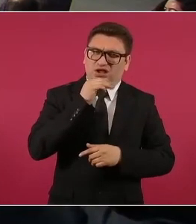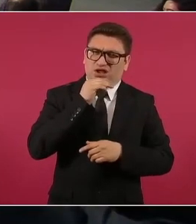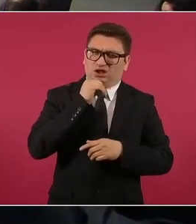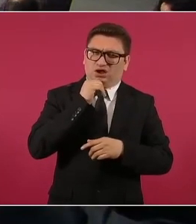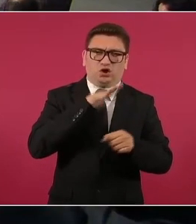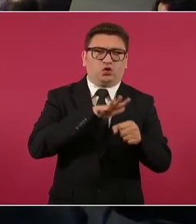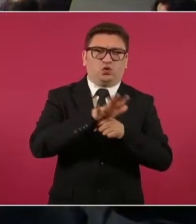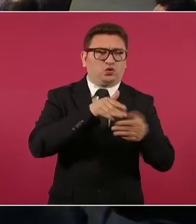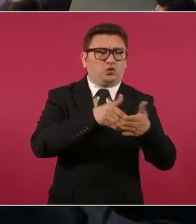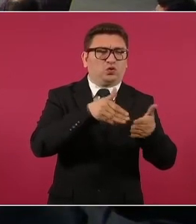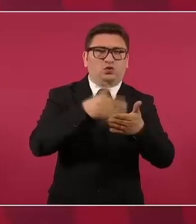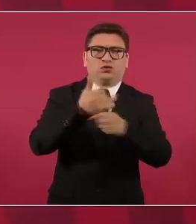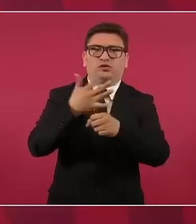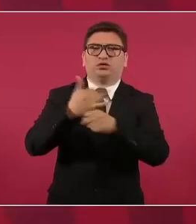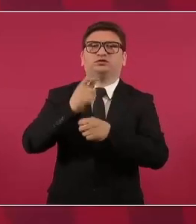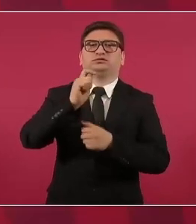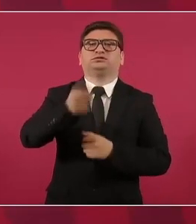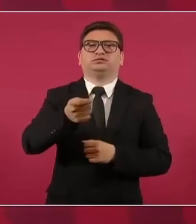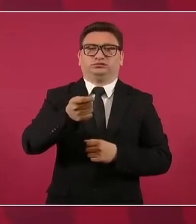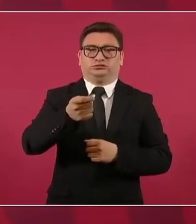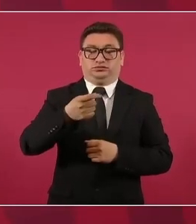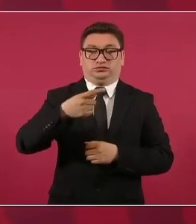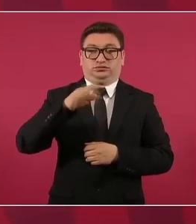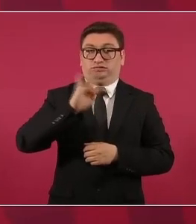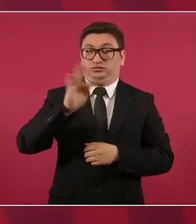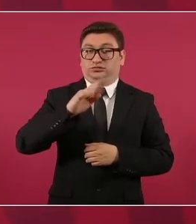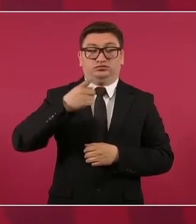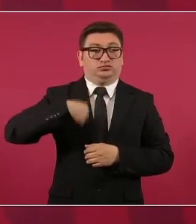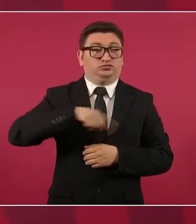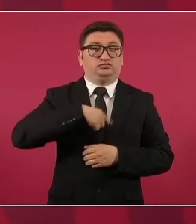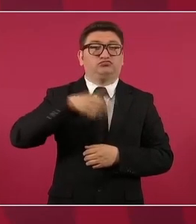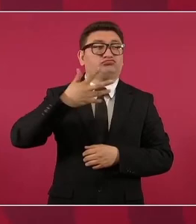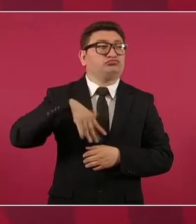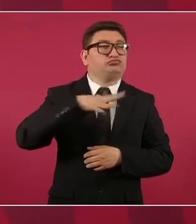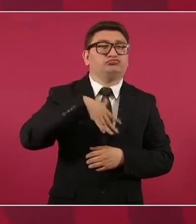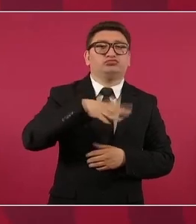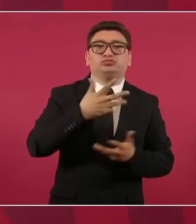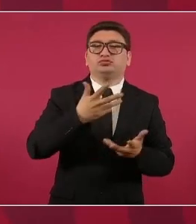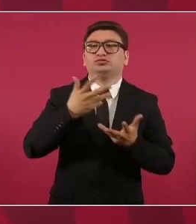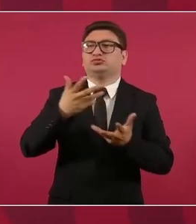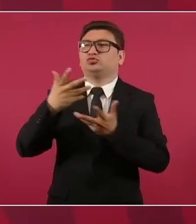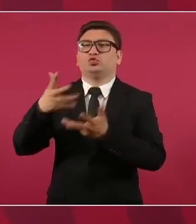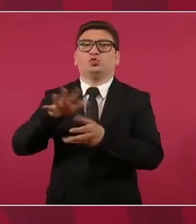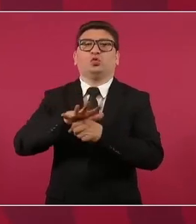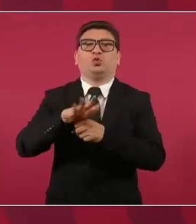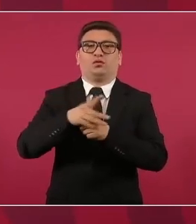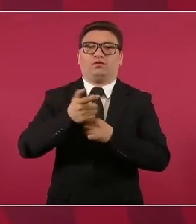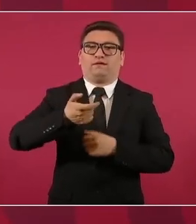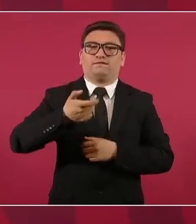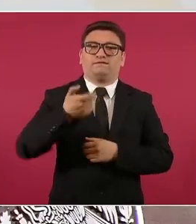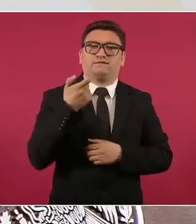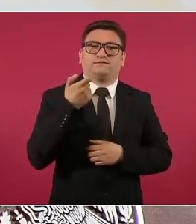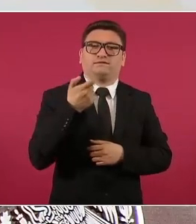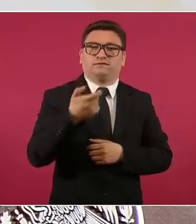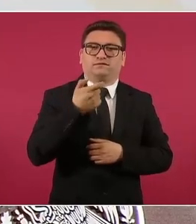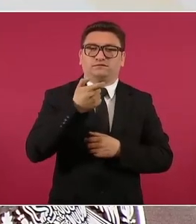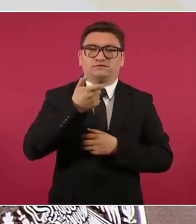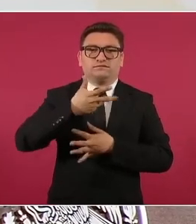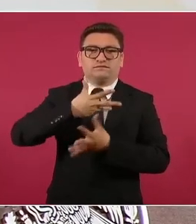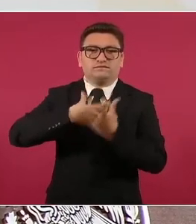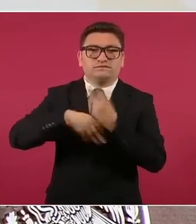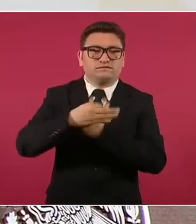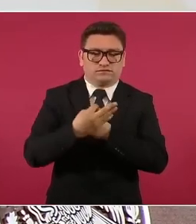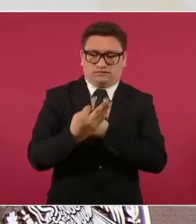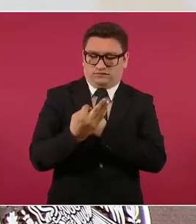buscar el lucro, el